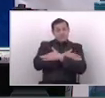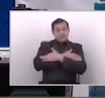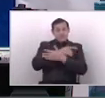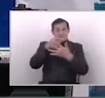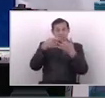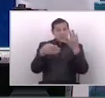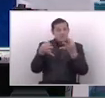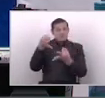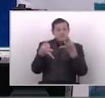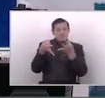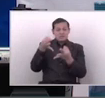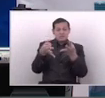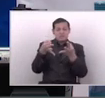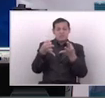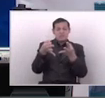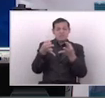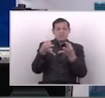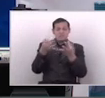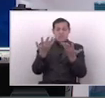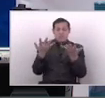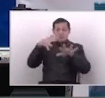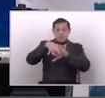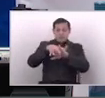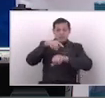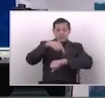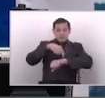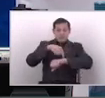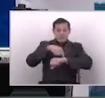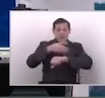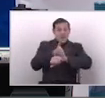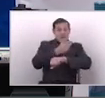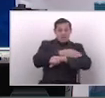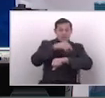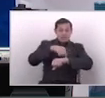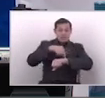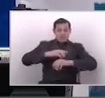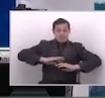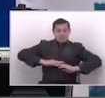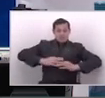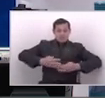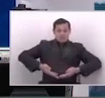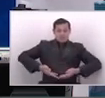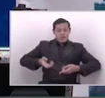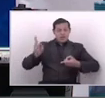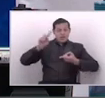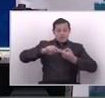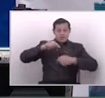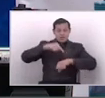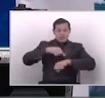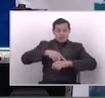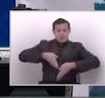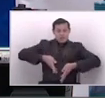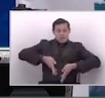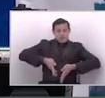es una ley, que se aplica, momento, desde antes, desde el momento de la concepción, hasta el momento del